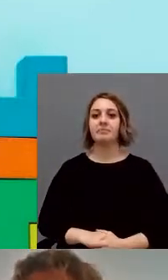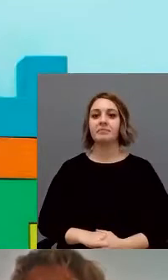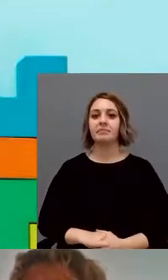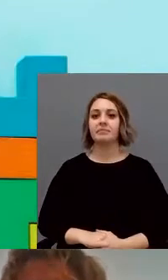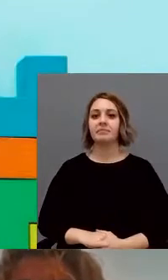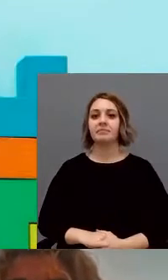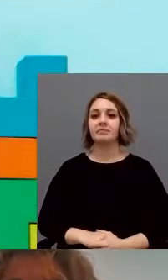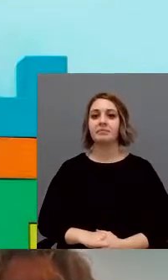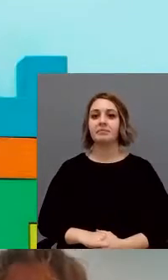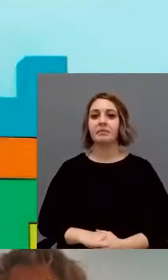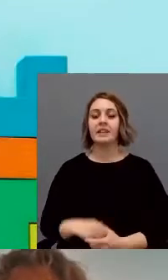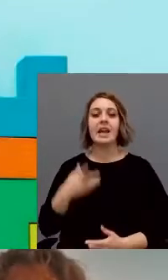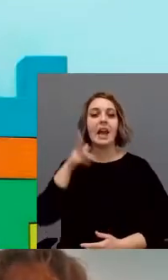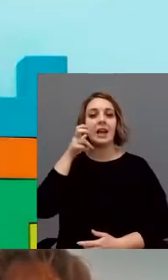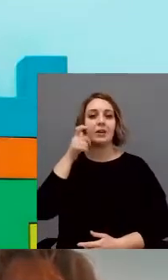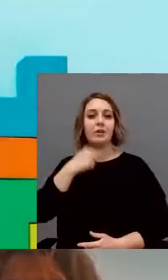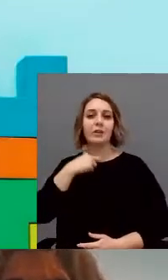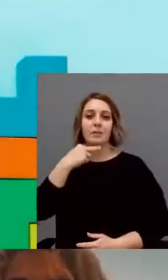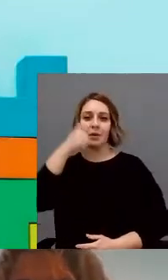A ver,